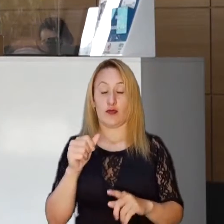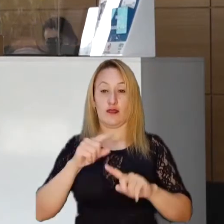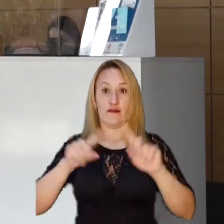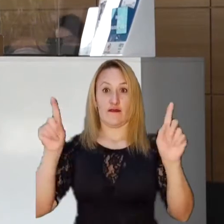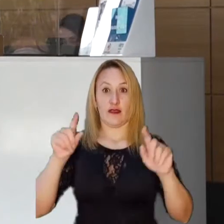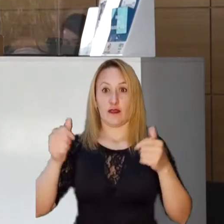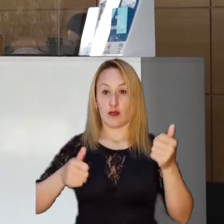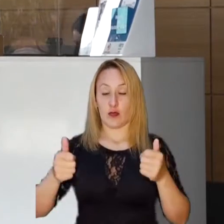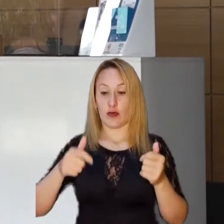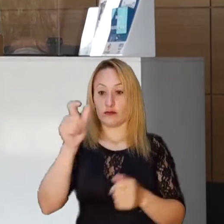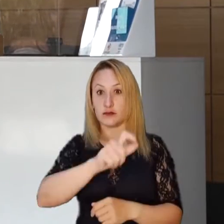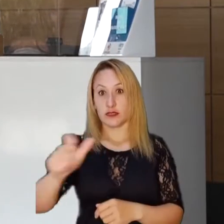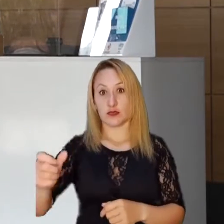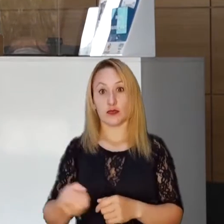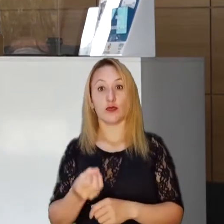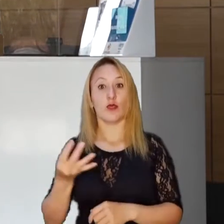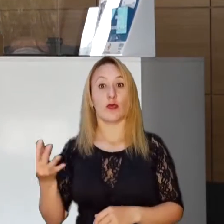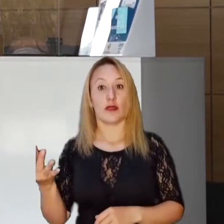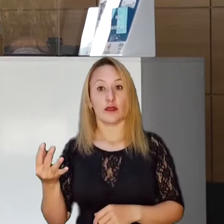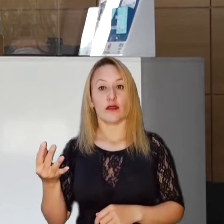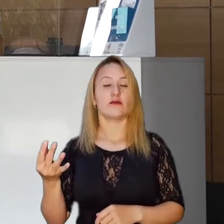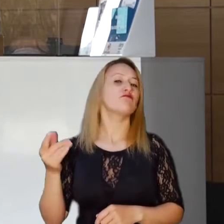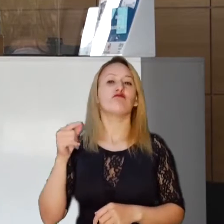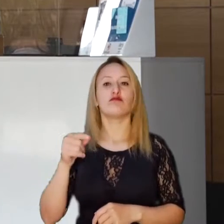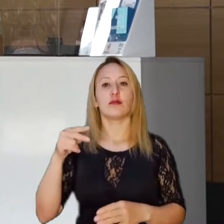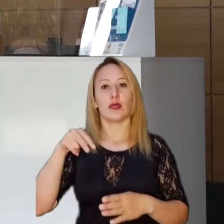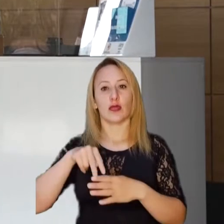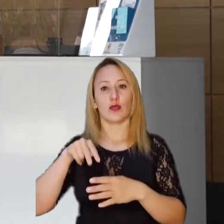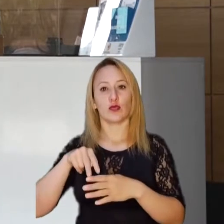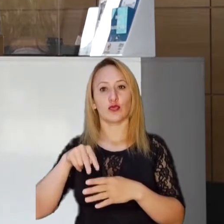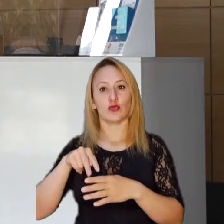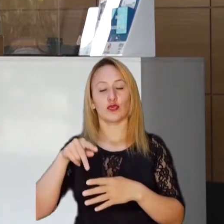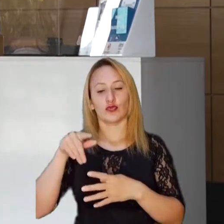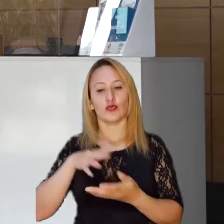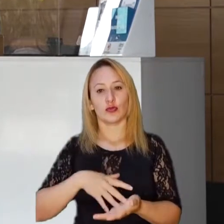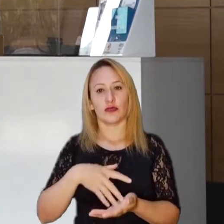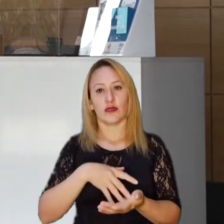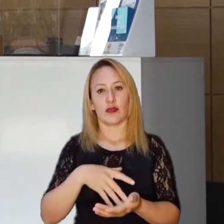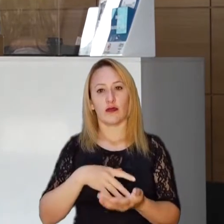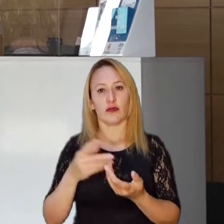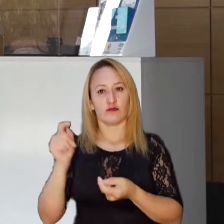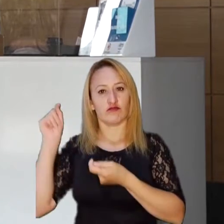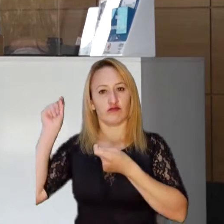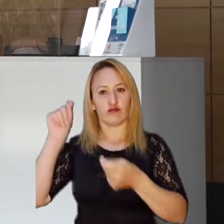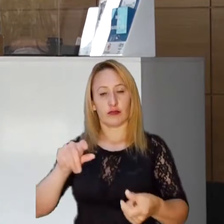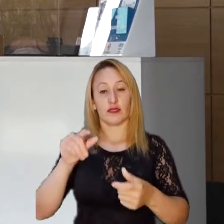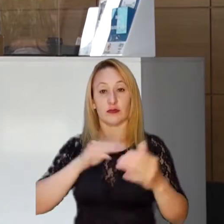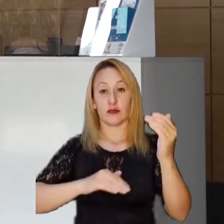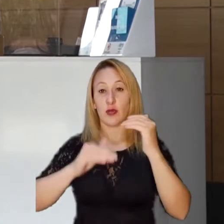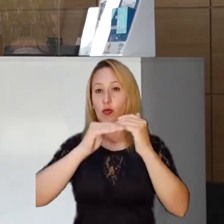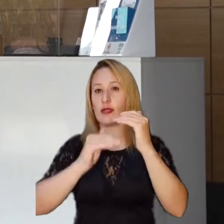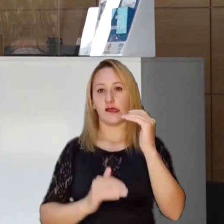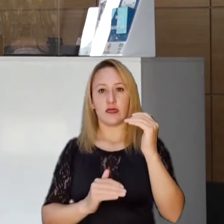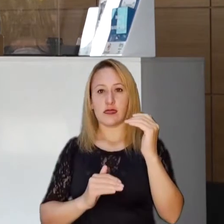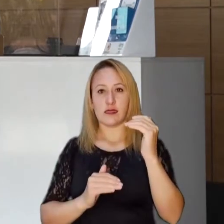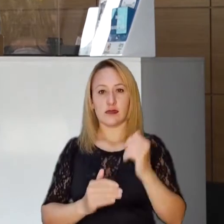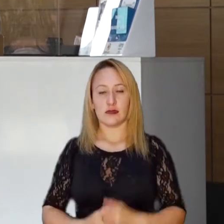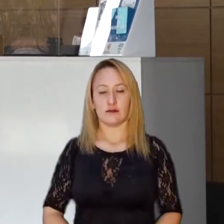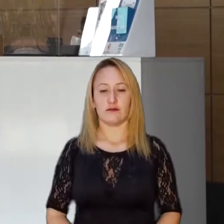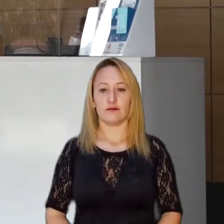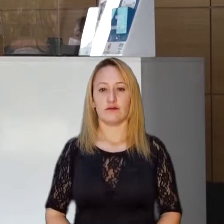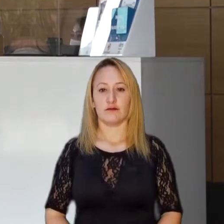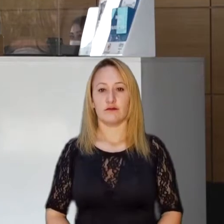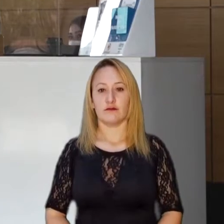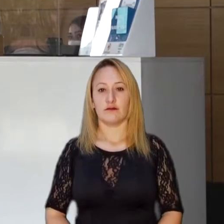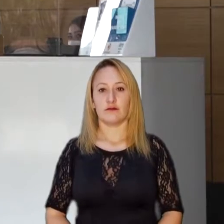el organismo de control evidenció además que existe una alarmante diferencia entre el número de habitantes y la distribución de recursos